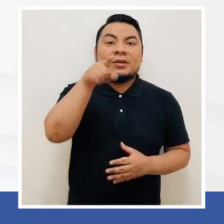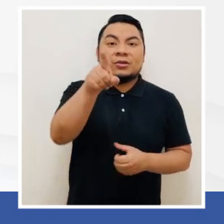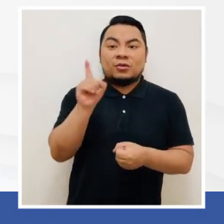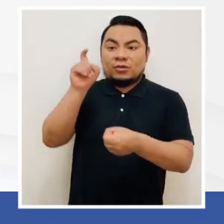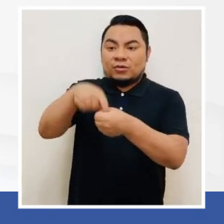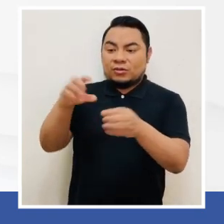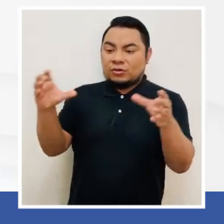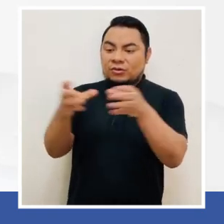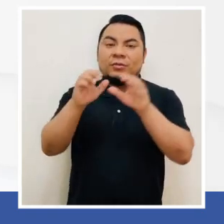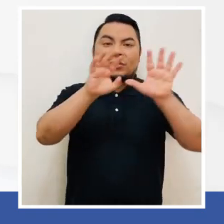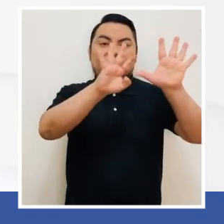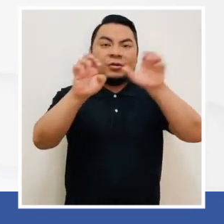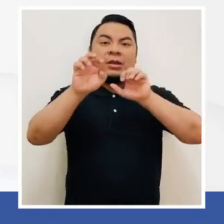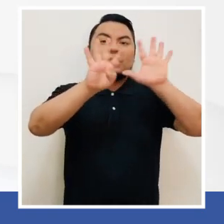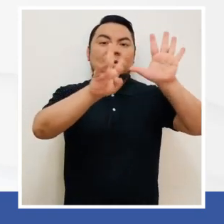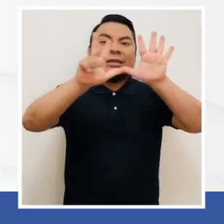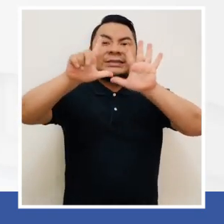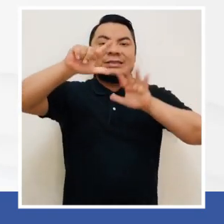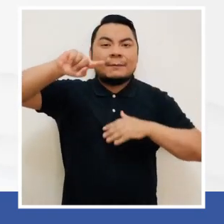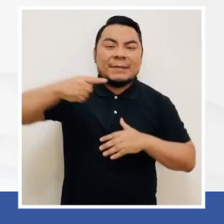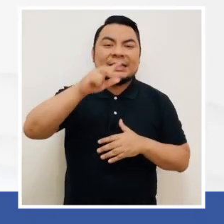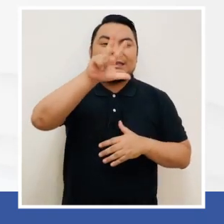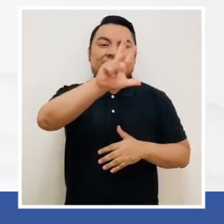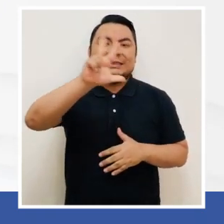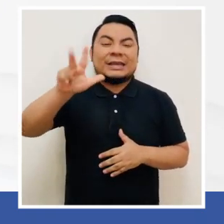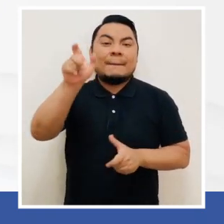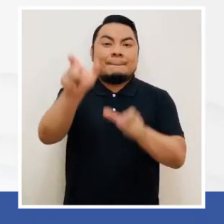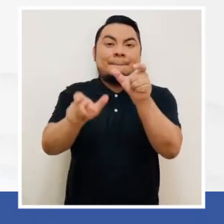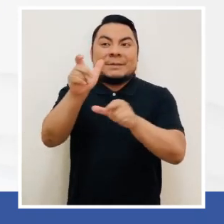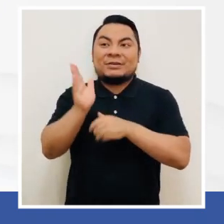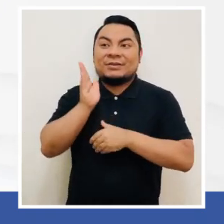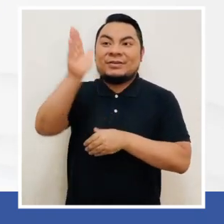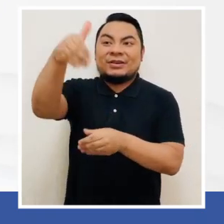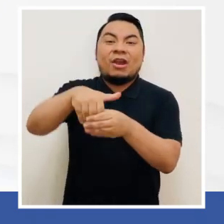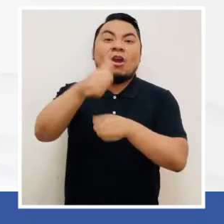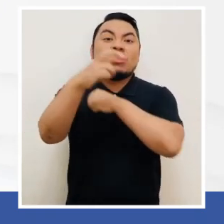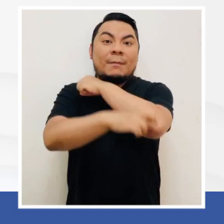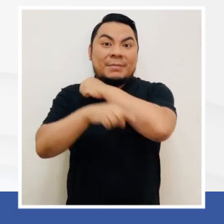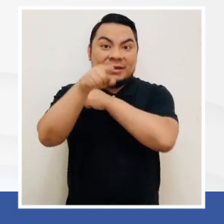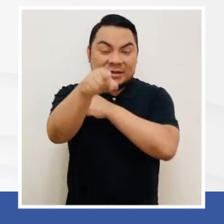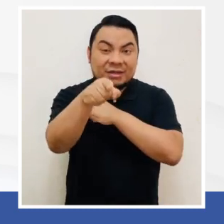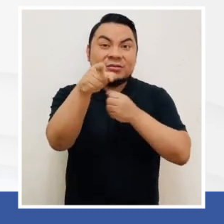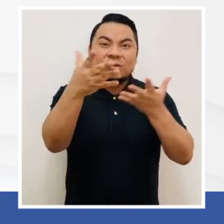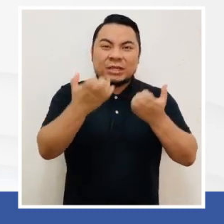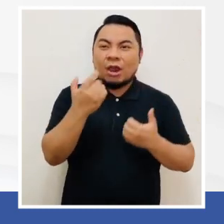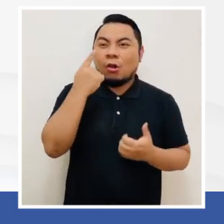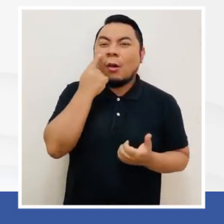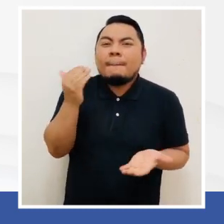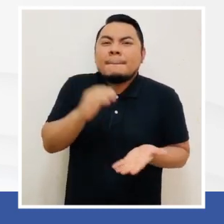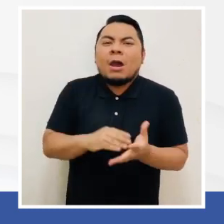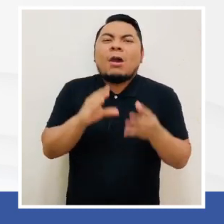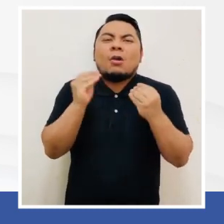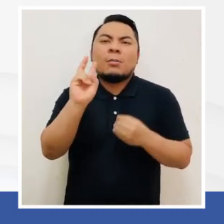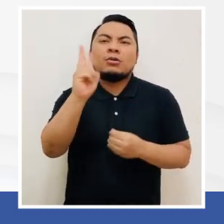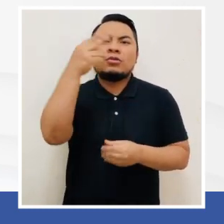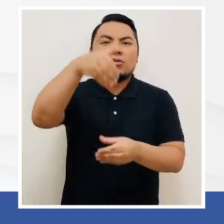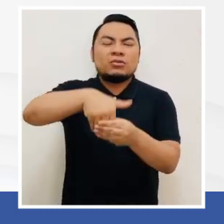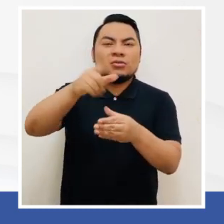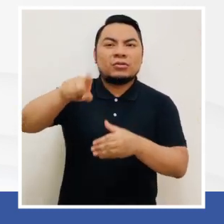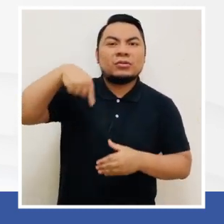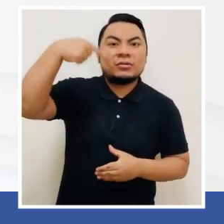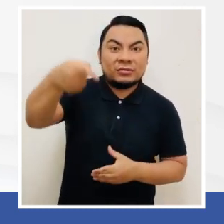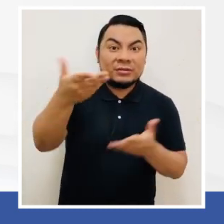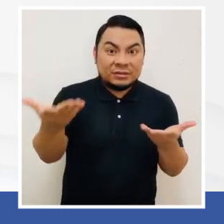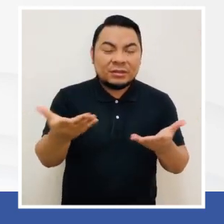Si eres uno de los 997.033 electores que votará en el extranjero y quieres conocer más sobre la segunda elección